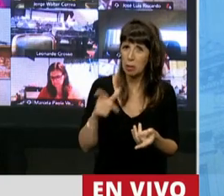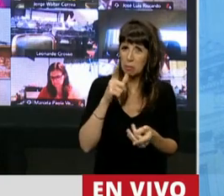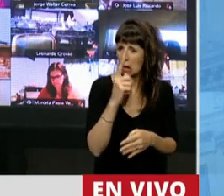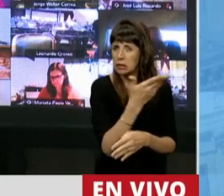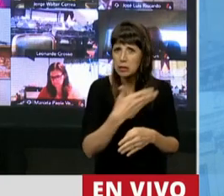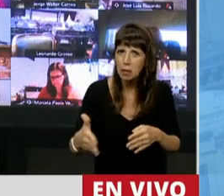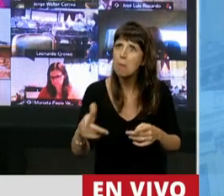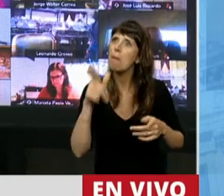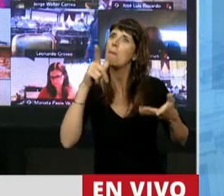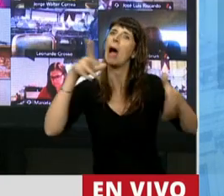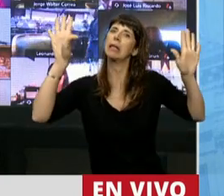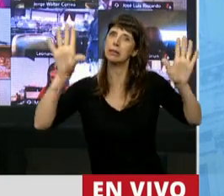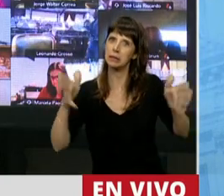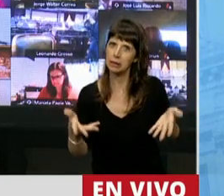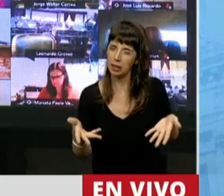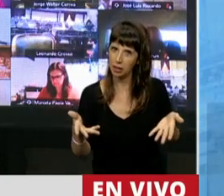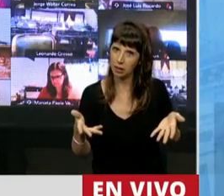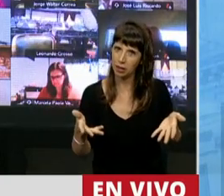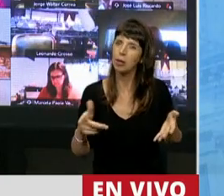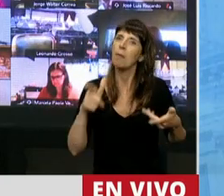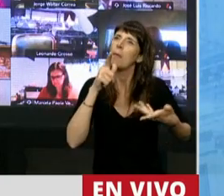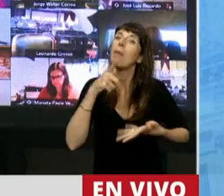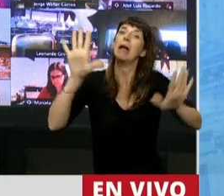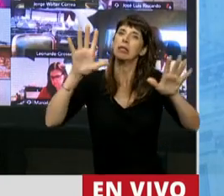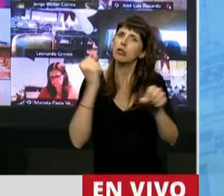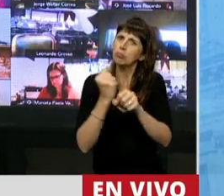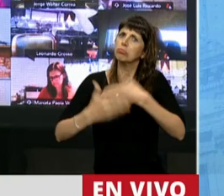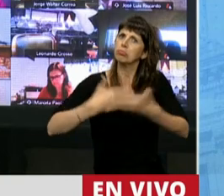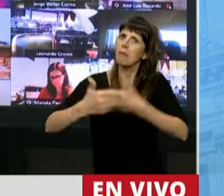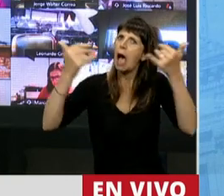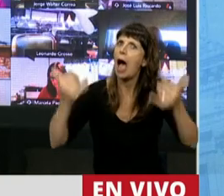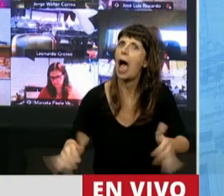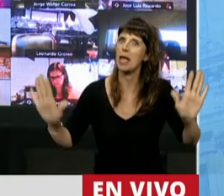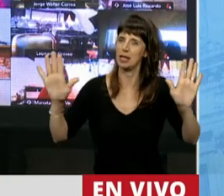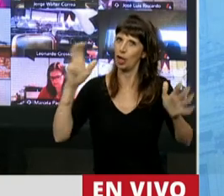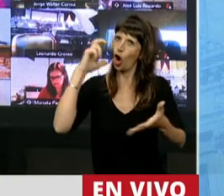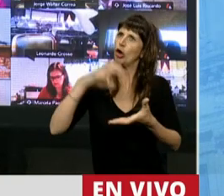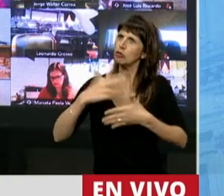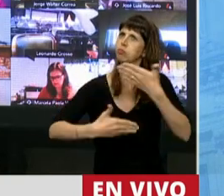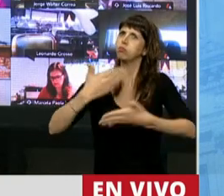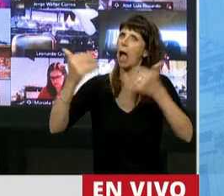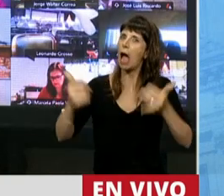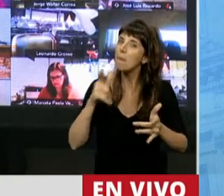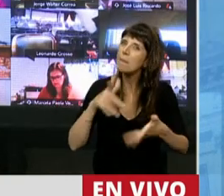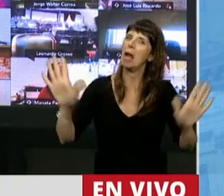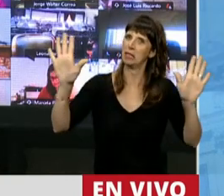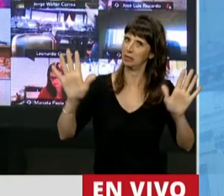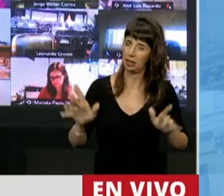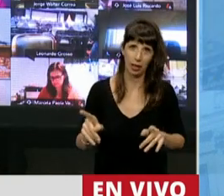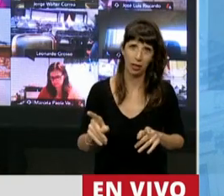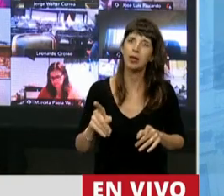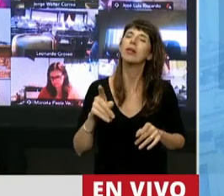parezca, para que parezca que el Congreso funcionaba. Una apuesta en escena ideada por la